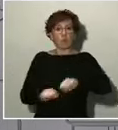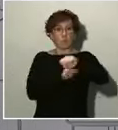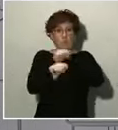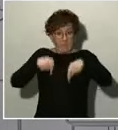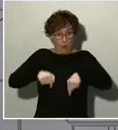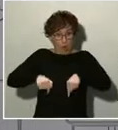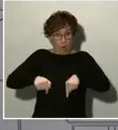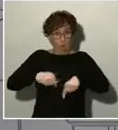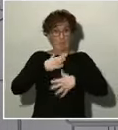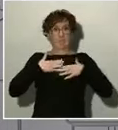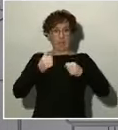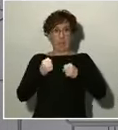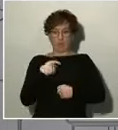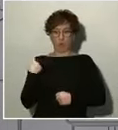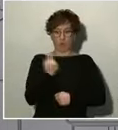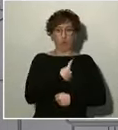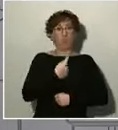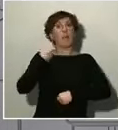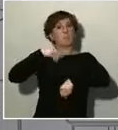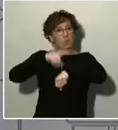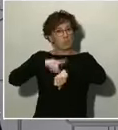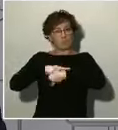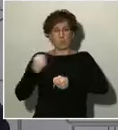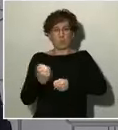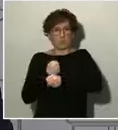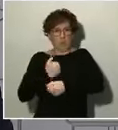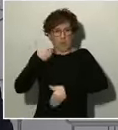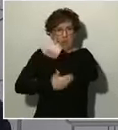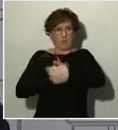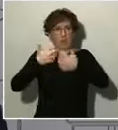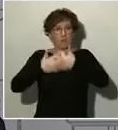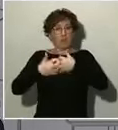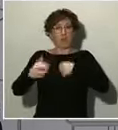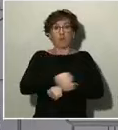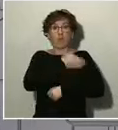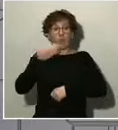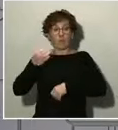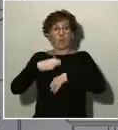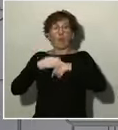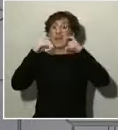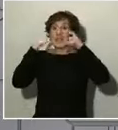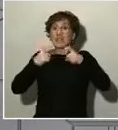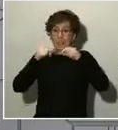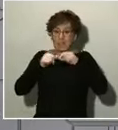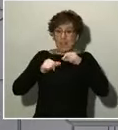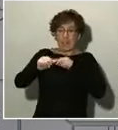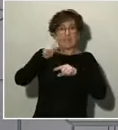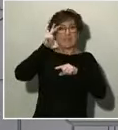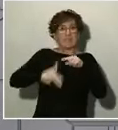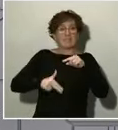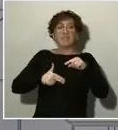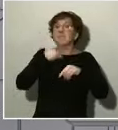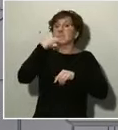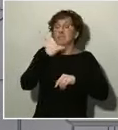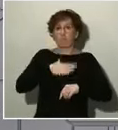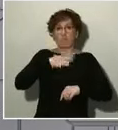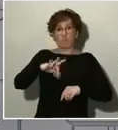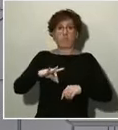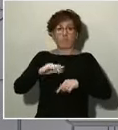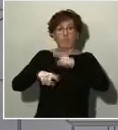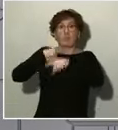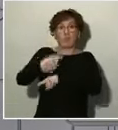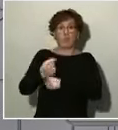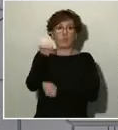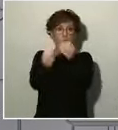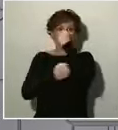con eficacia y con determinación y así paliar en lo posible los efectos económicos y sociales de esta emergencia sanitaria que ya,